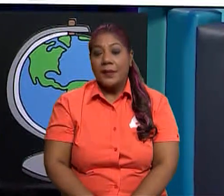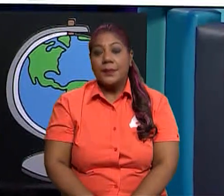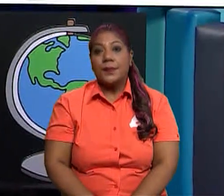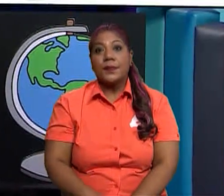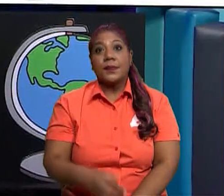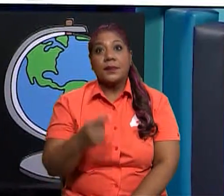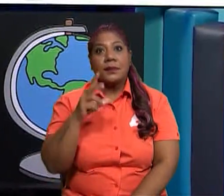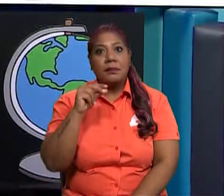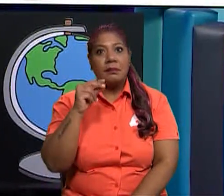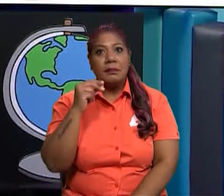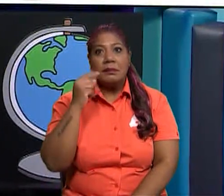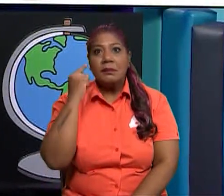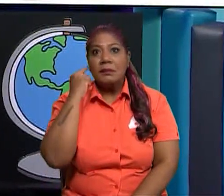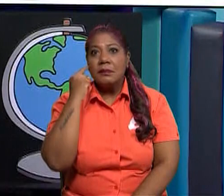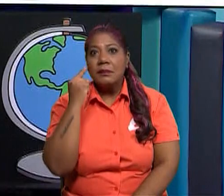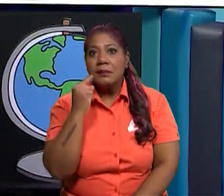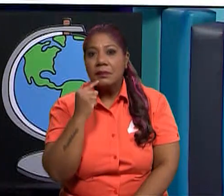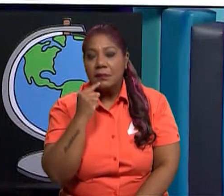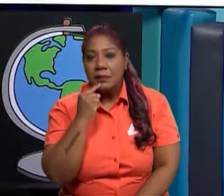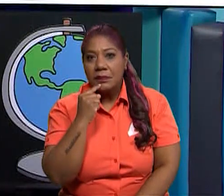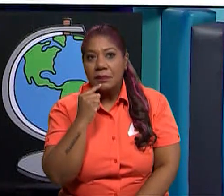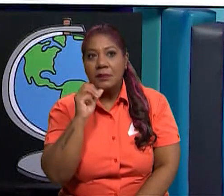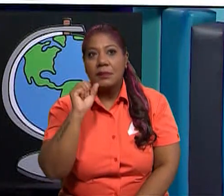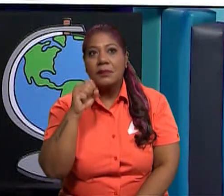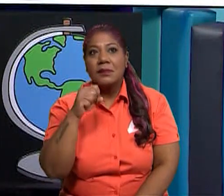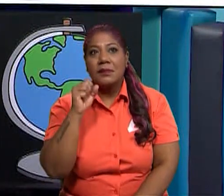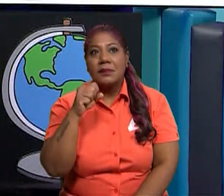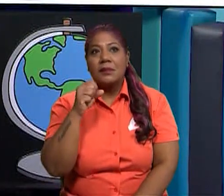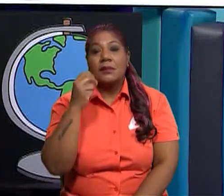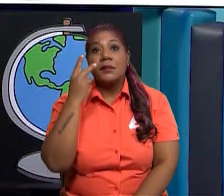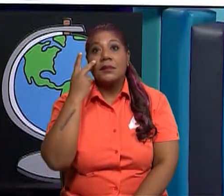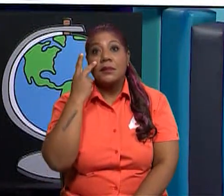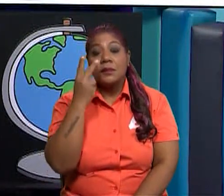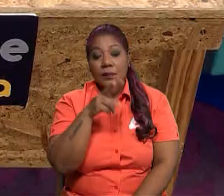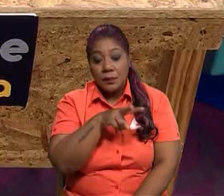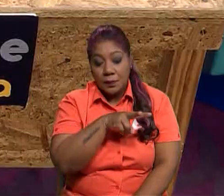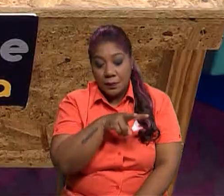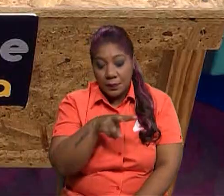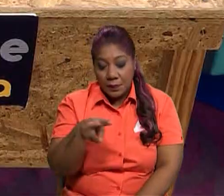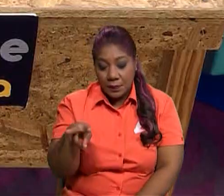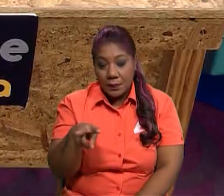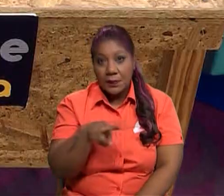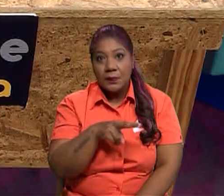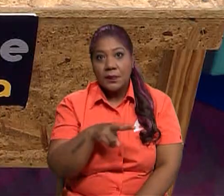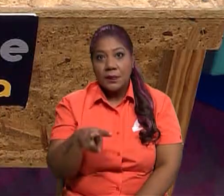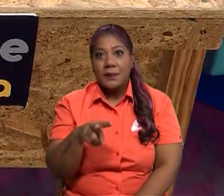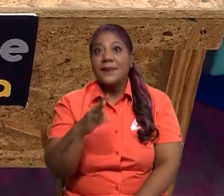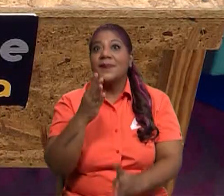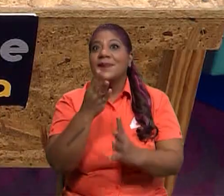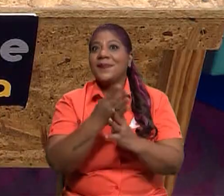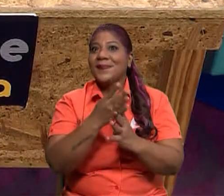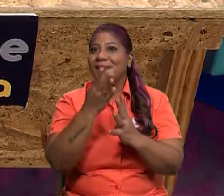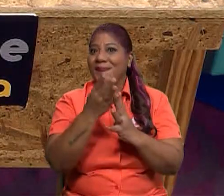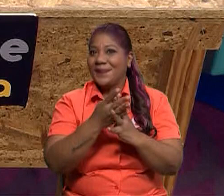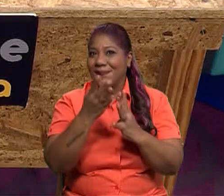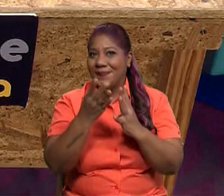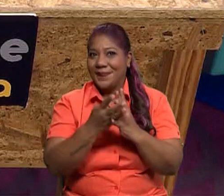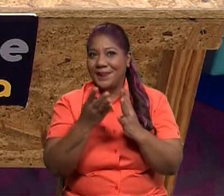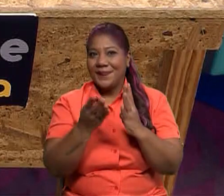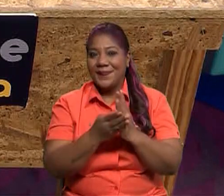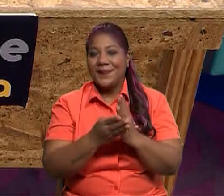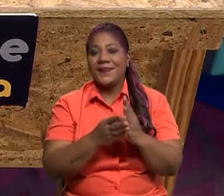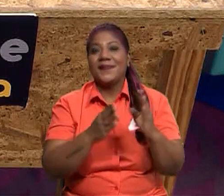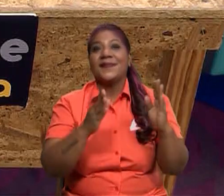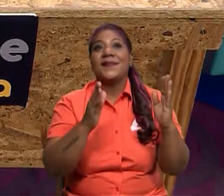decir, no escucha, puede ver, puede leer las palabras y dividirlas en sílaba, como vemos en la mesa.